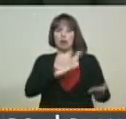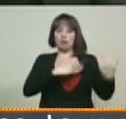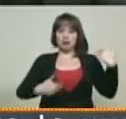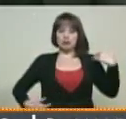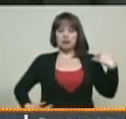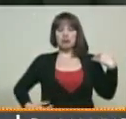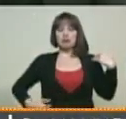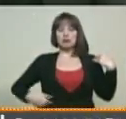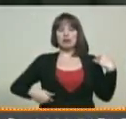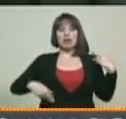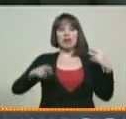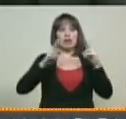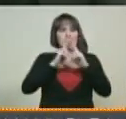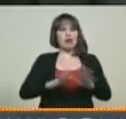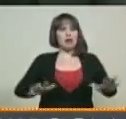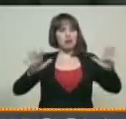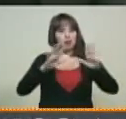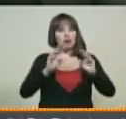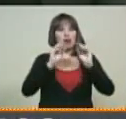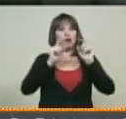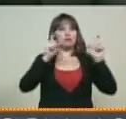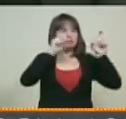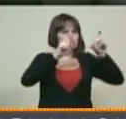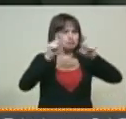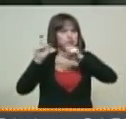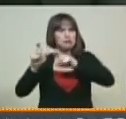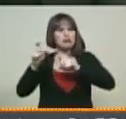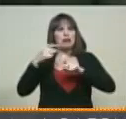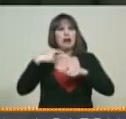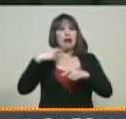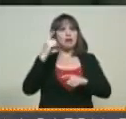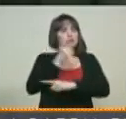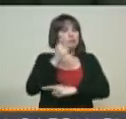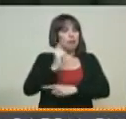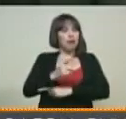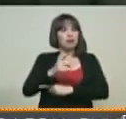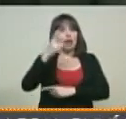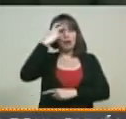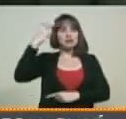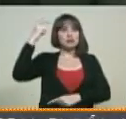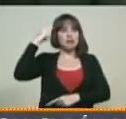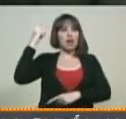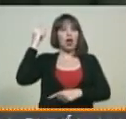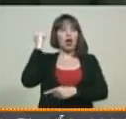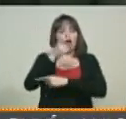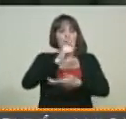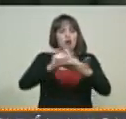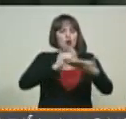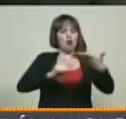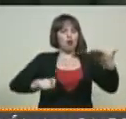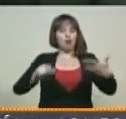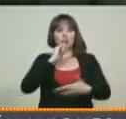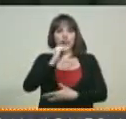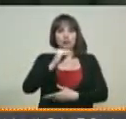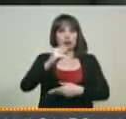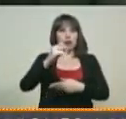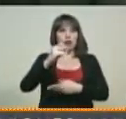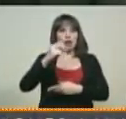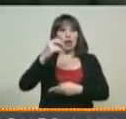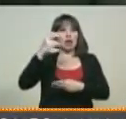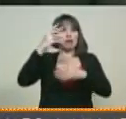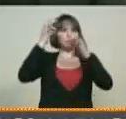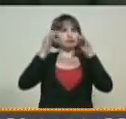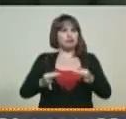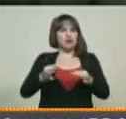República ha instruido al canciller que a través de notas diplomáticas se presente inmediatamente una protesta formal